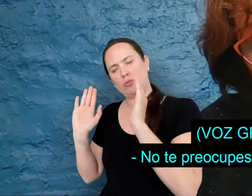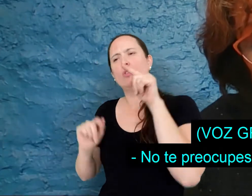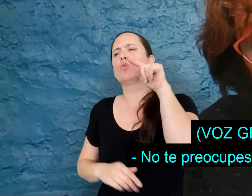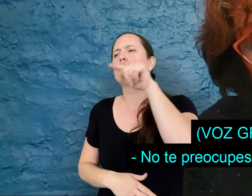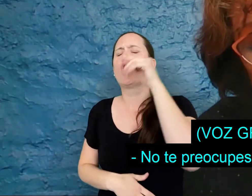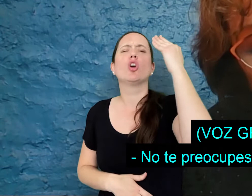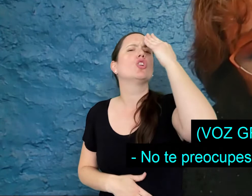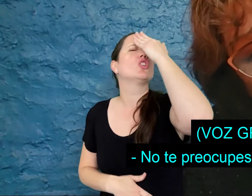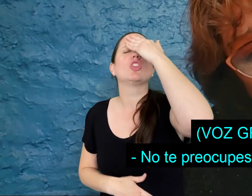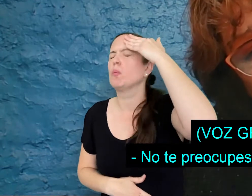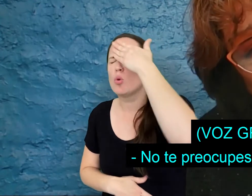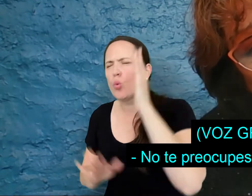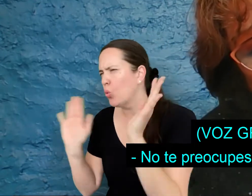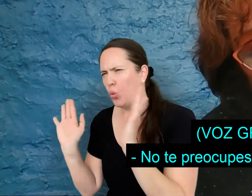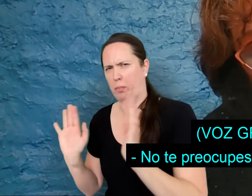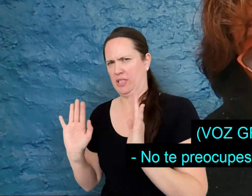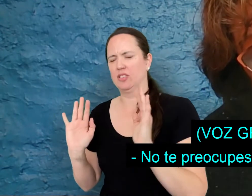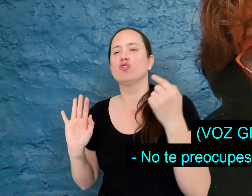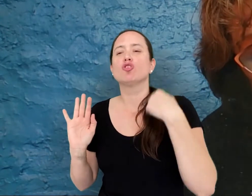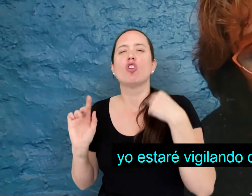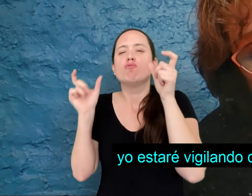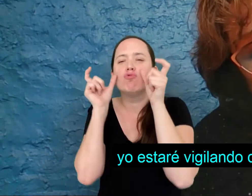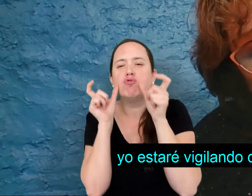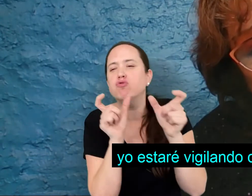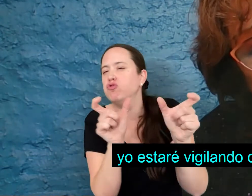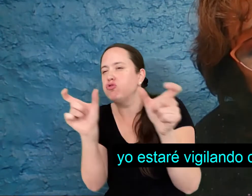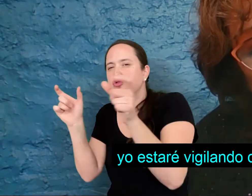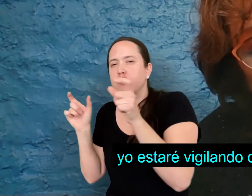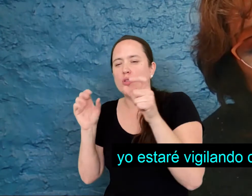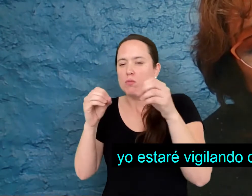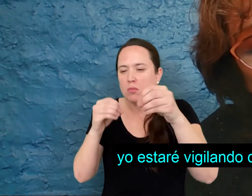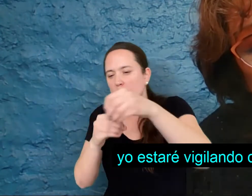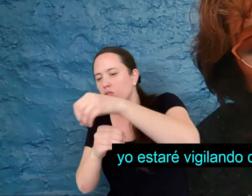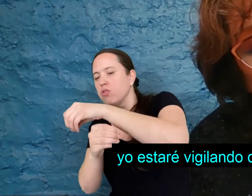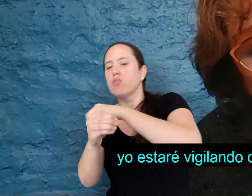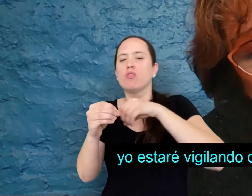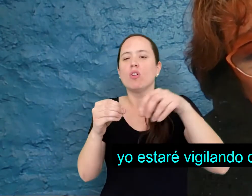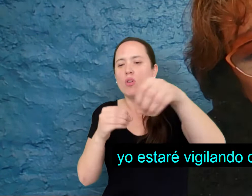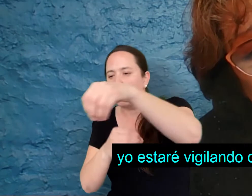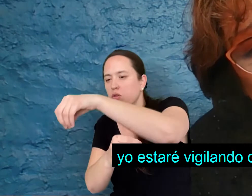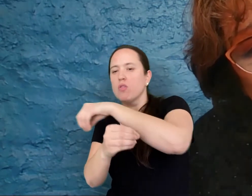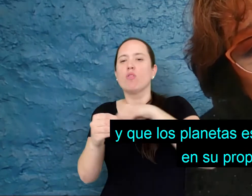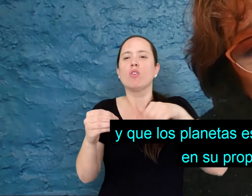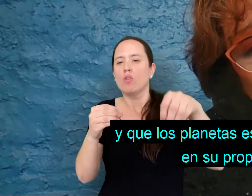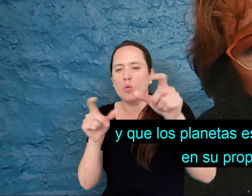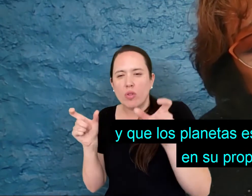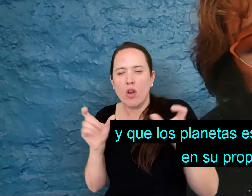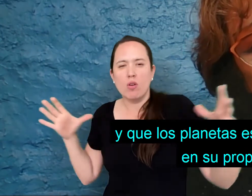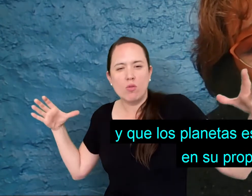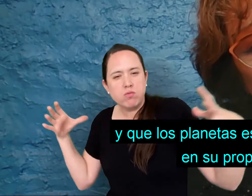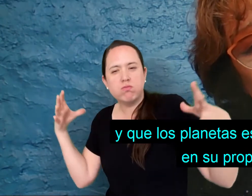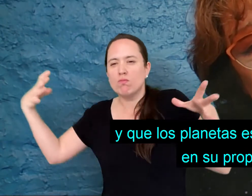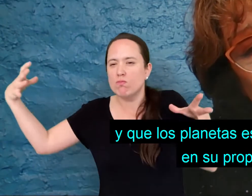No te preocupes, mi querido sol. Yo estaré vigilando que nada les pase. Y que los